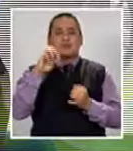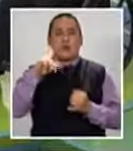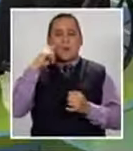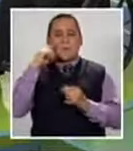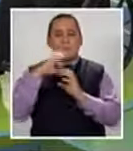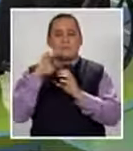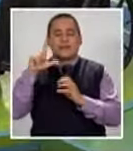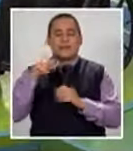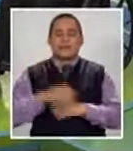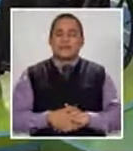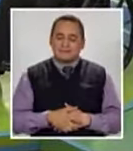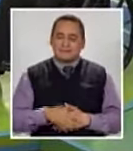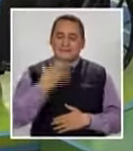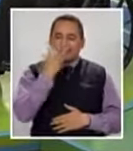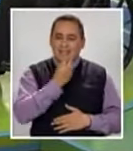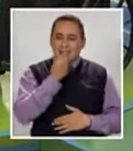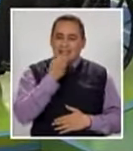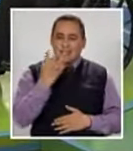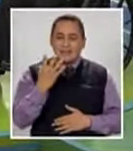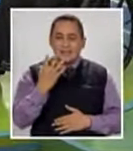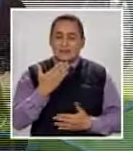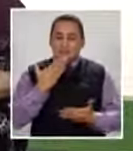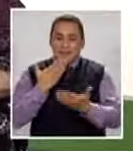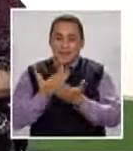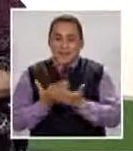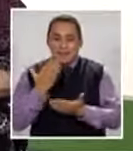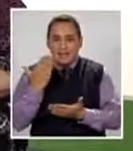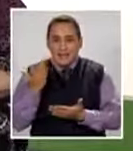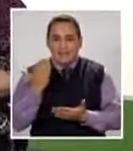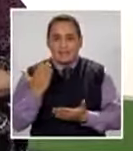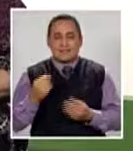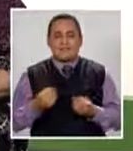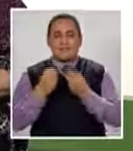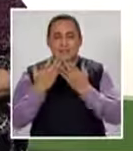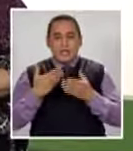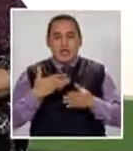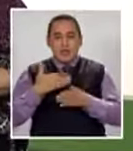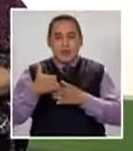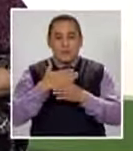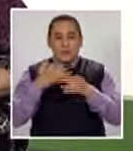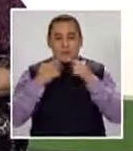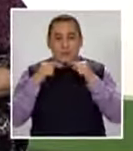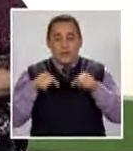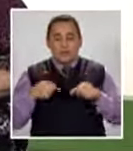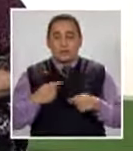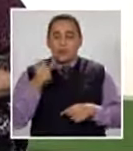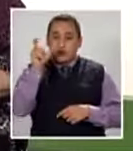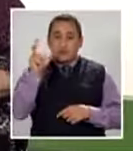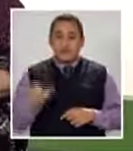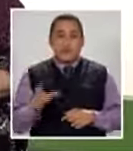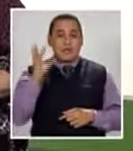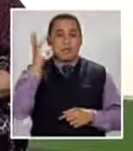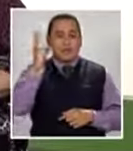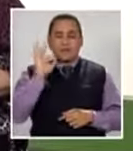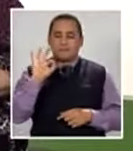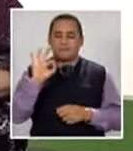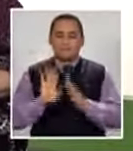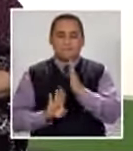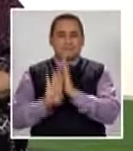lindo Qué lindo Gracias Susana Por haber estado Con nosotros Y haber compartido esto Eres una mujer